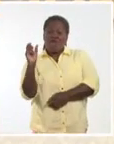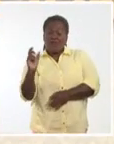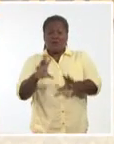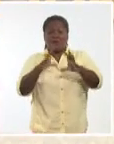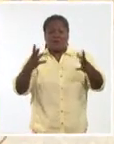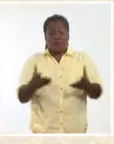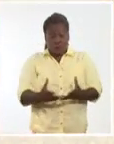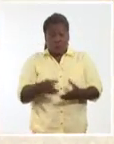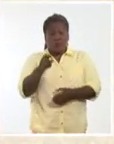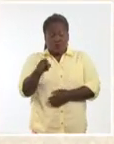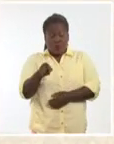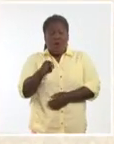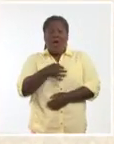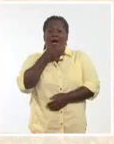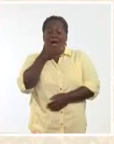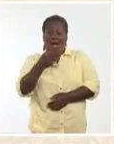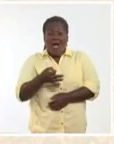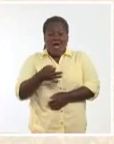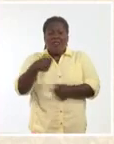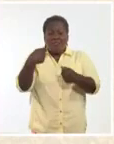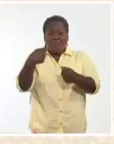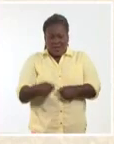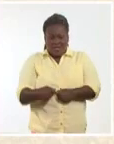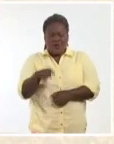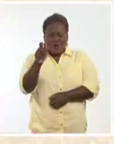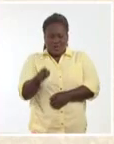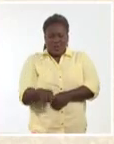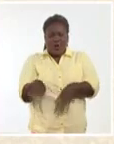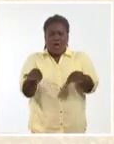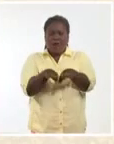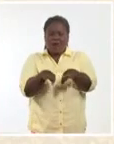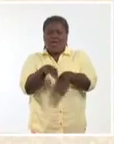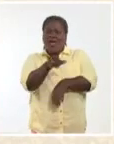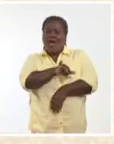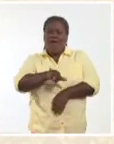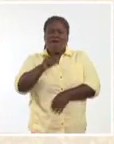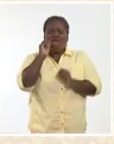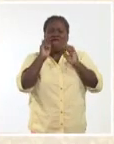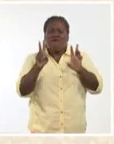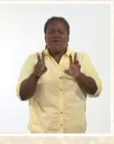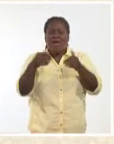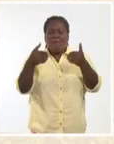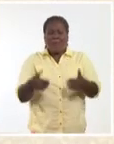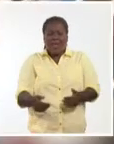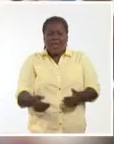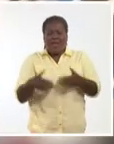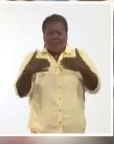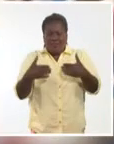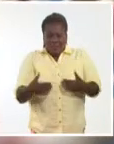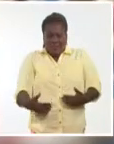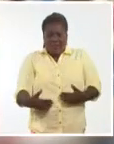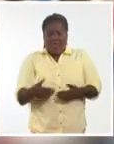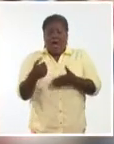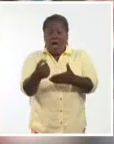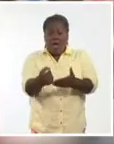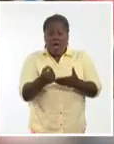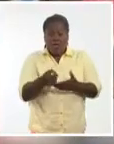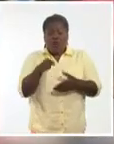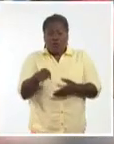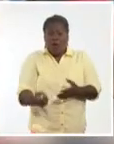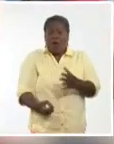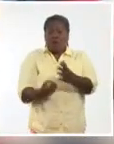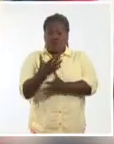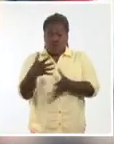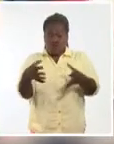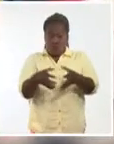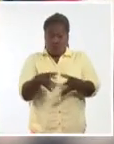enaltecer el derecho de todas las personas a vivir una vida plena y productiva con dignidad y contribuye a crear un movimiento internacional